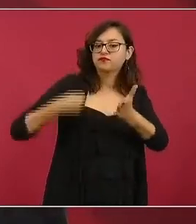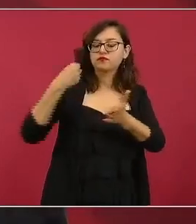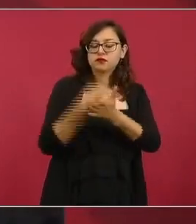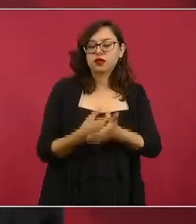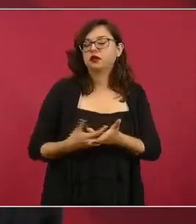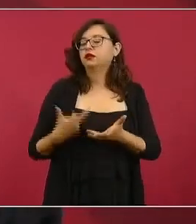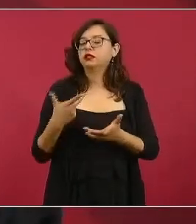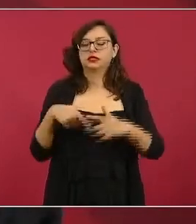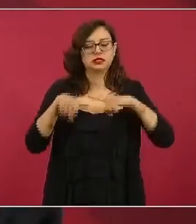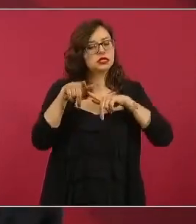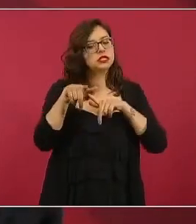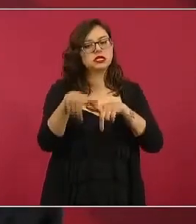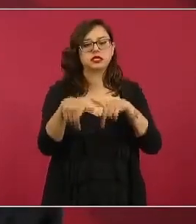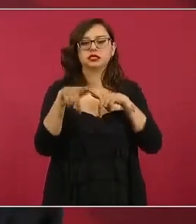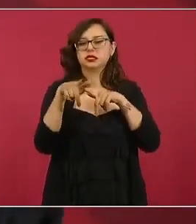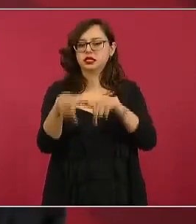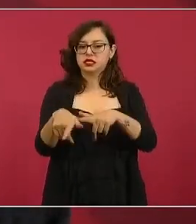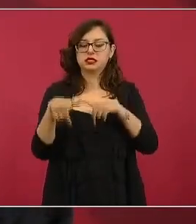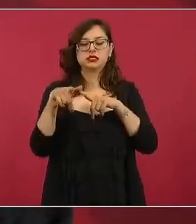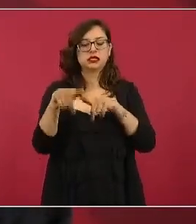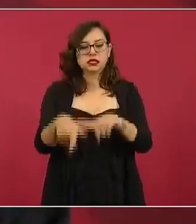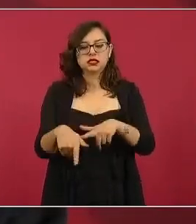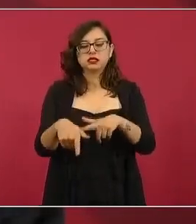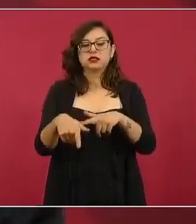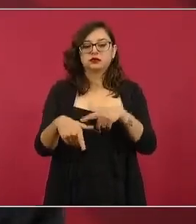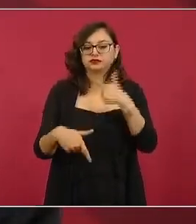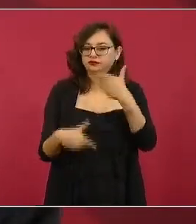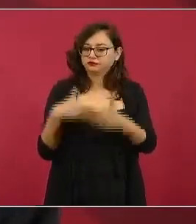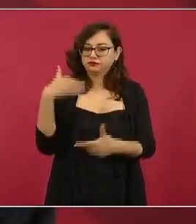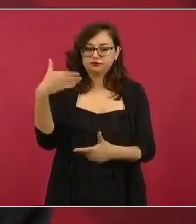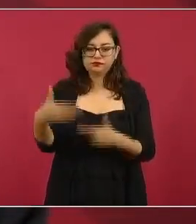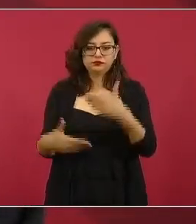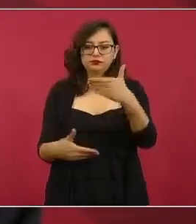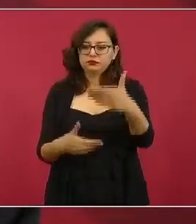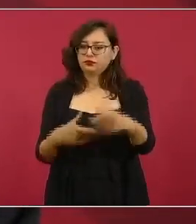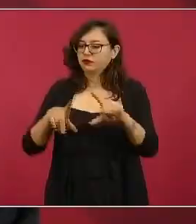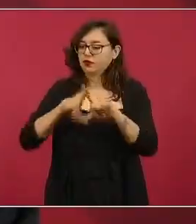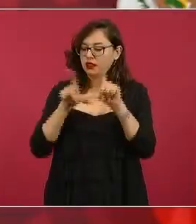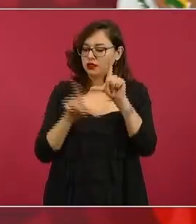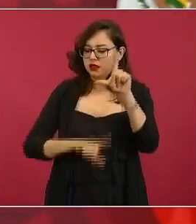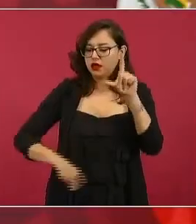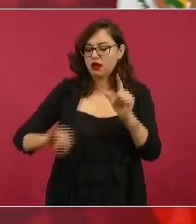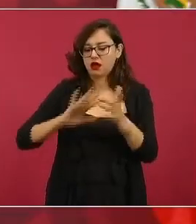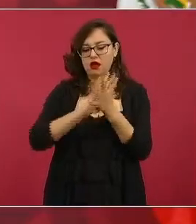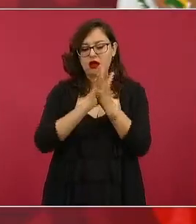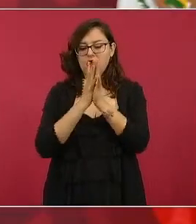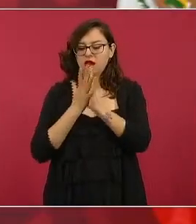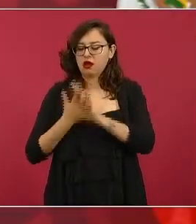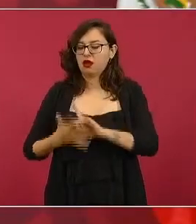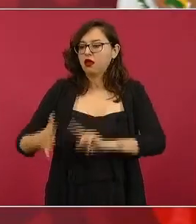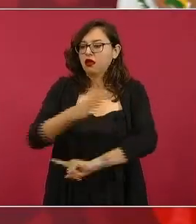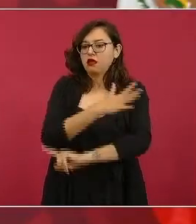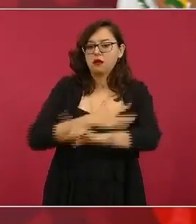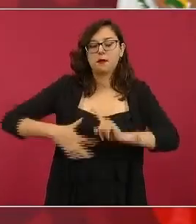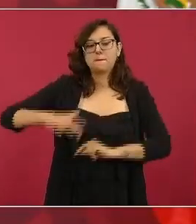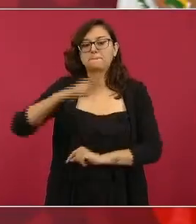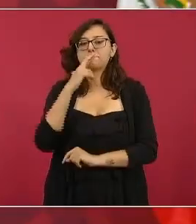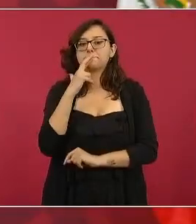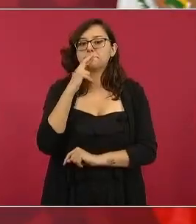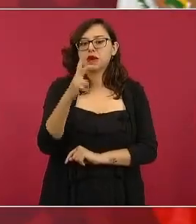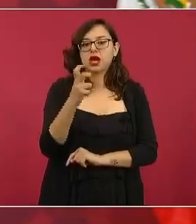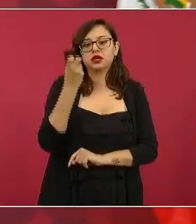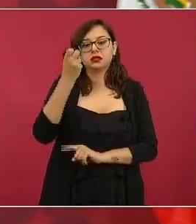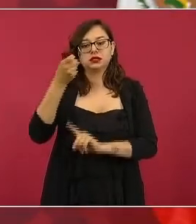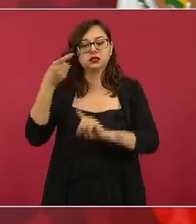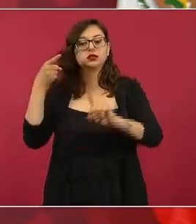para que se viva en nuestro país en una sociedad mejor que es lo que buscamos